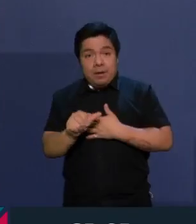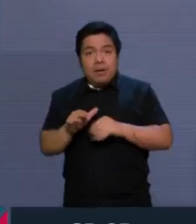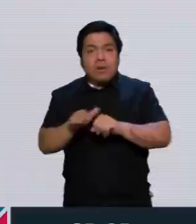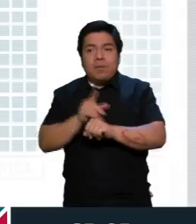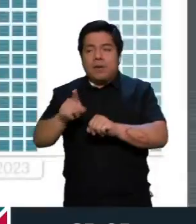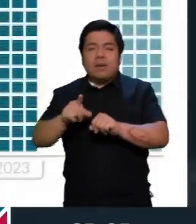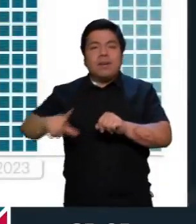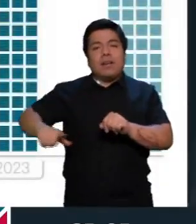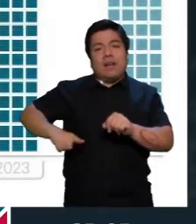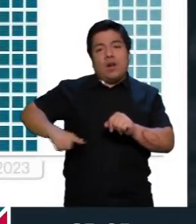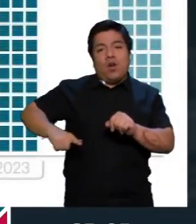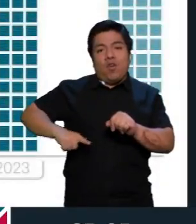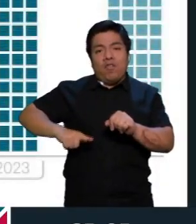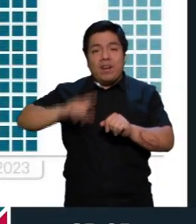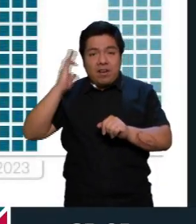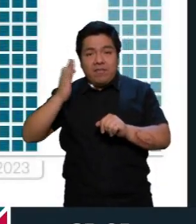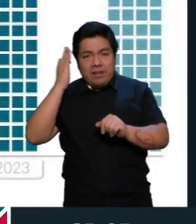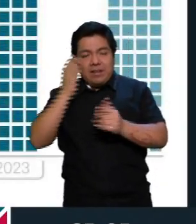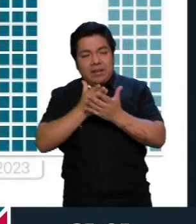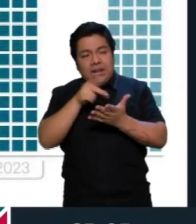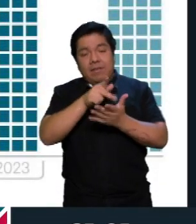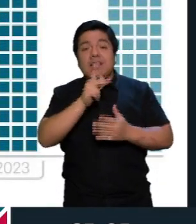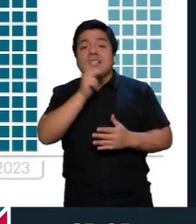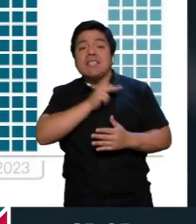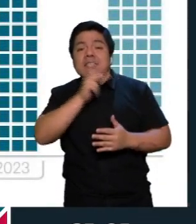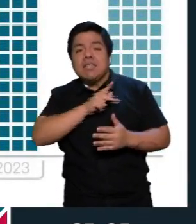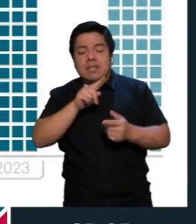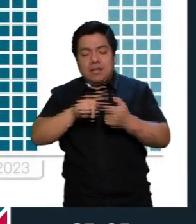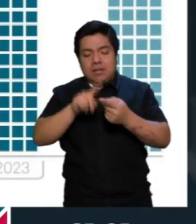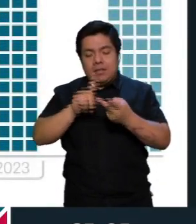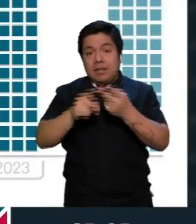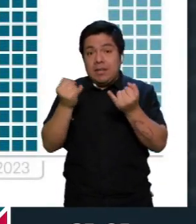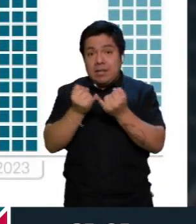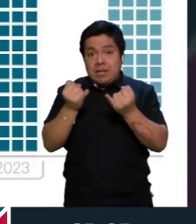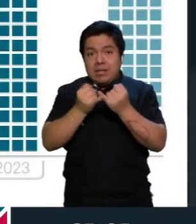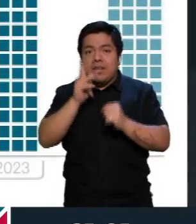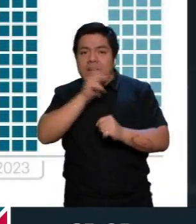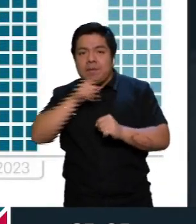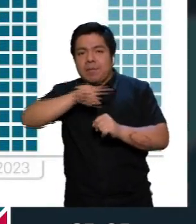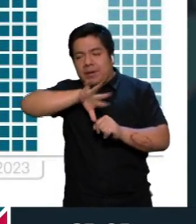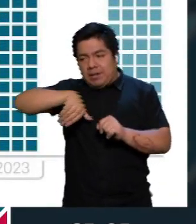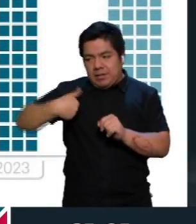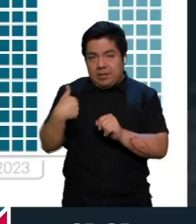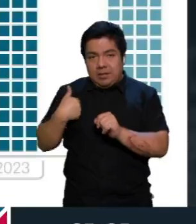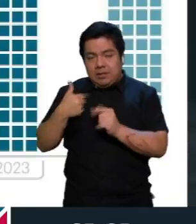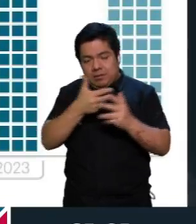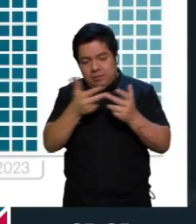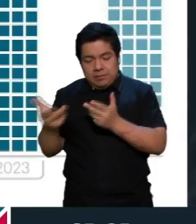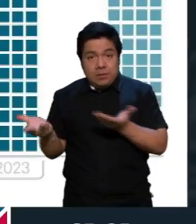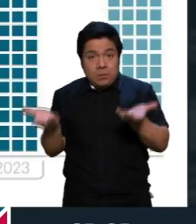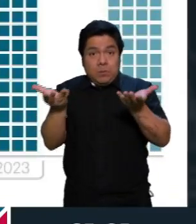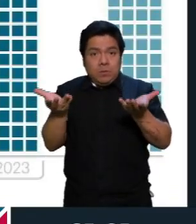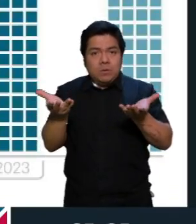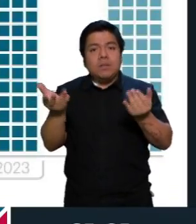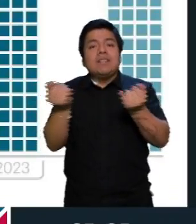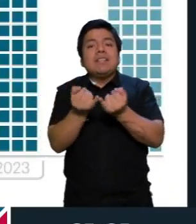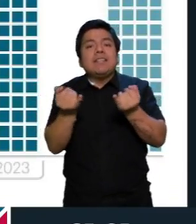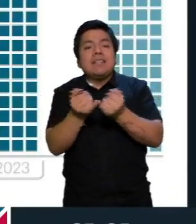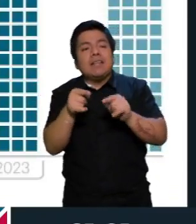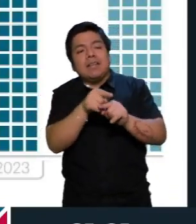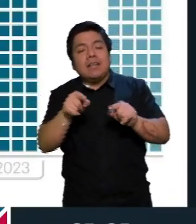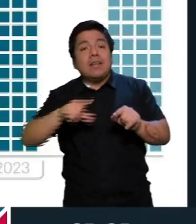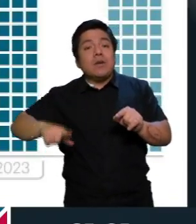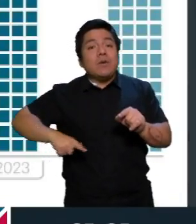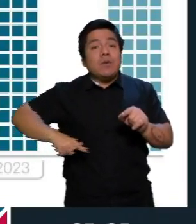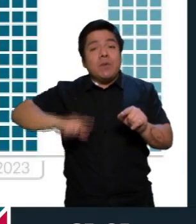federal o el dinero que el gobierno da a Pemex y el dinero que Pemex regresa a las arcas públicas. Lo tiene en pantalla y en 2021 el gobierno federal